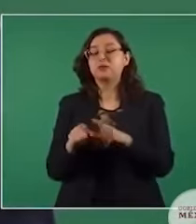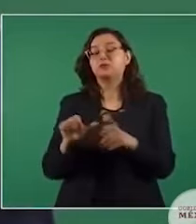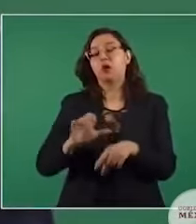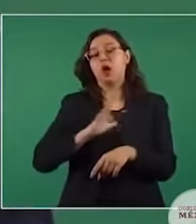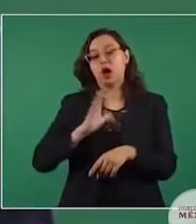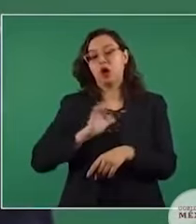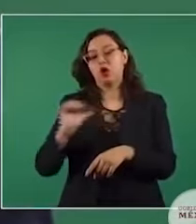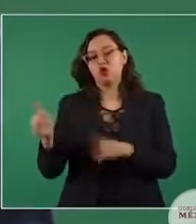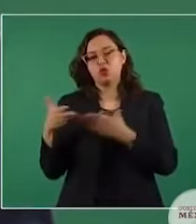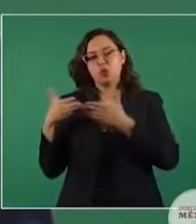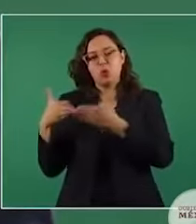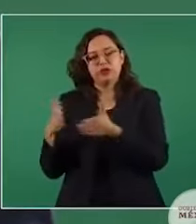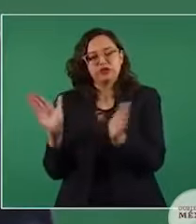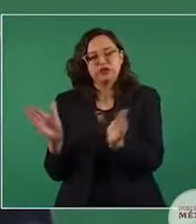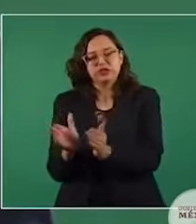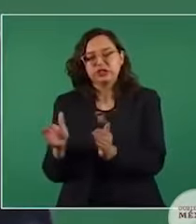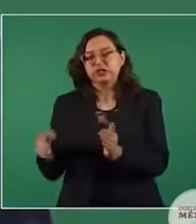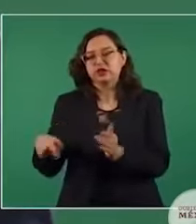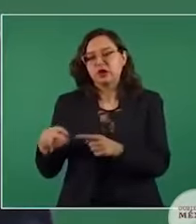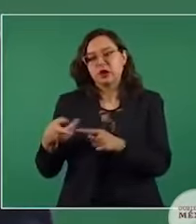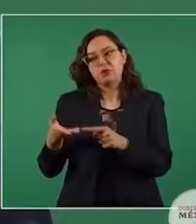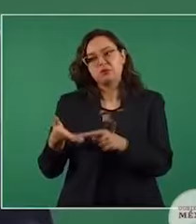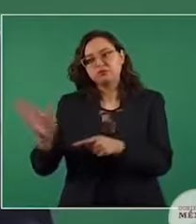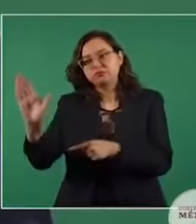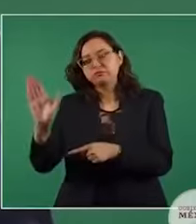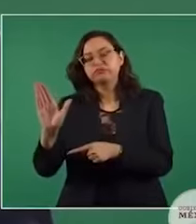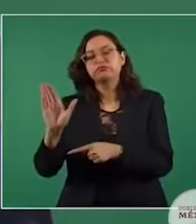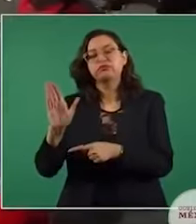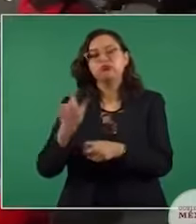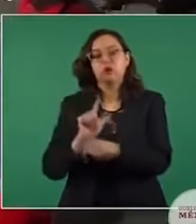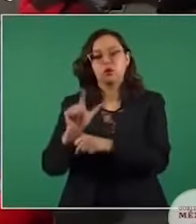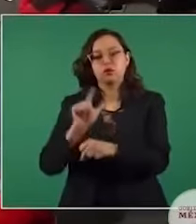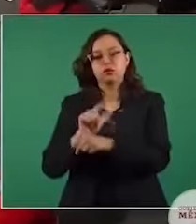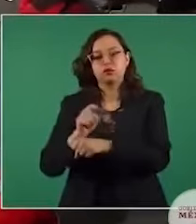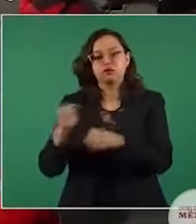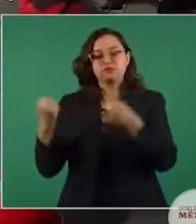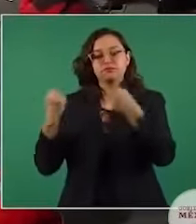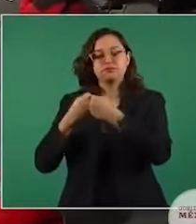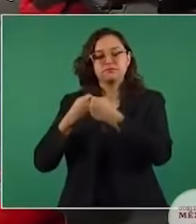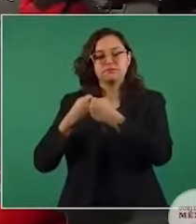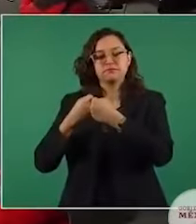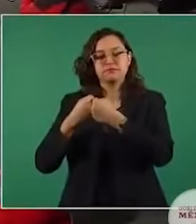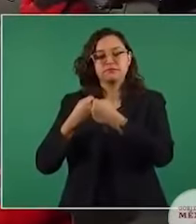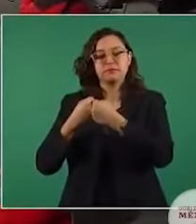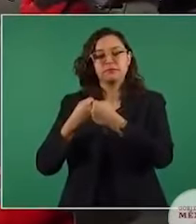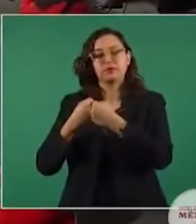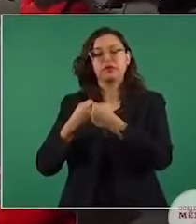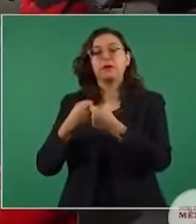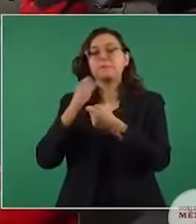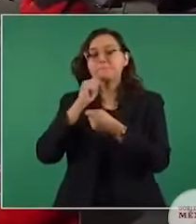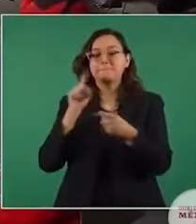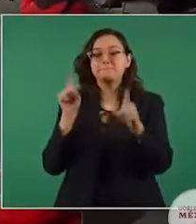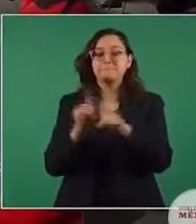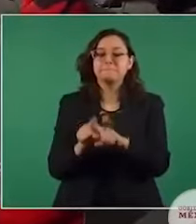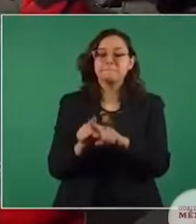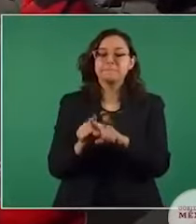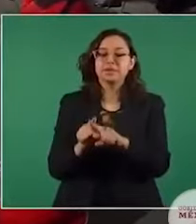Guatemala, hacia la frontera, y de Coatzacoalcos